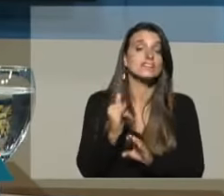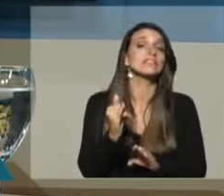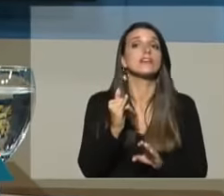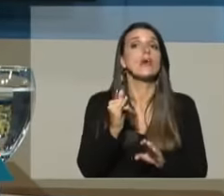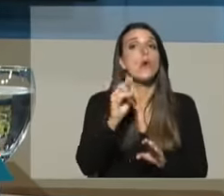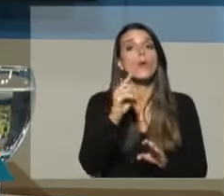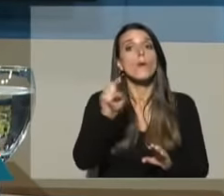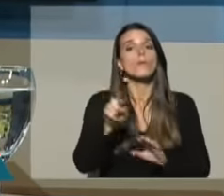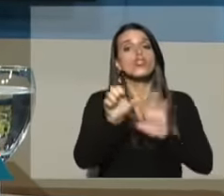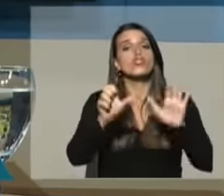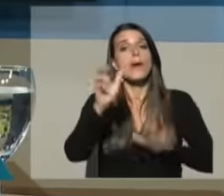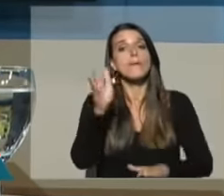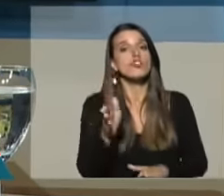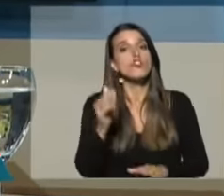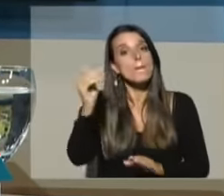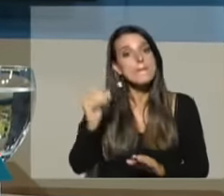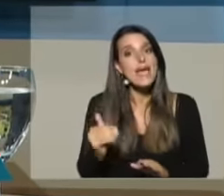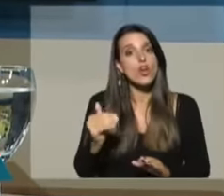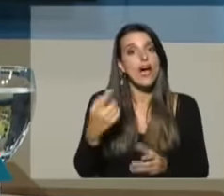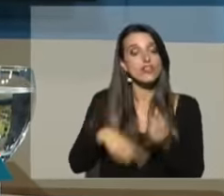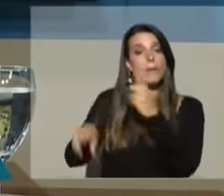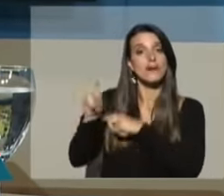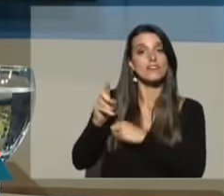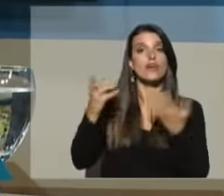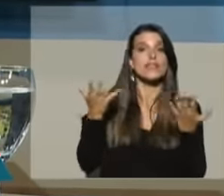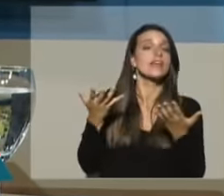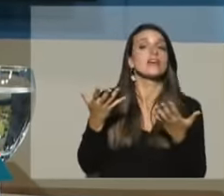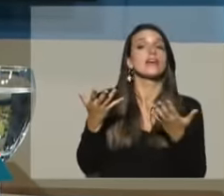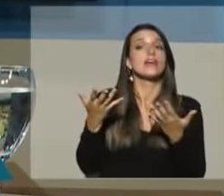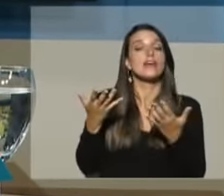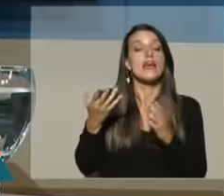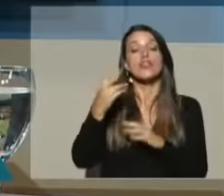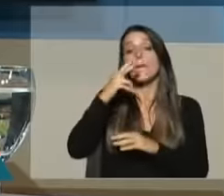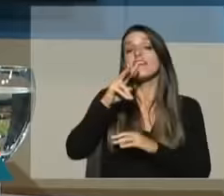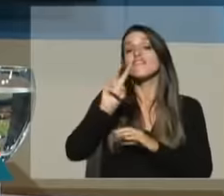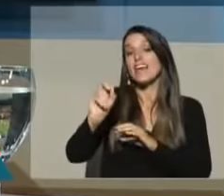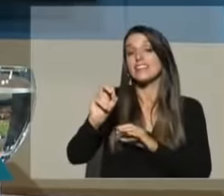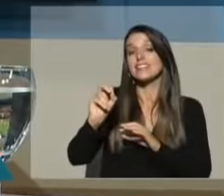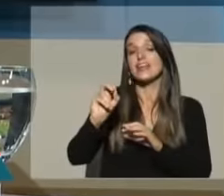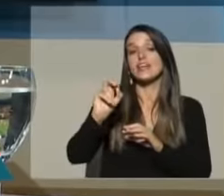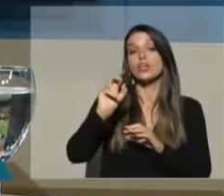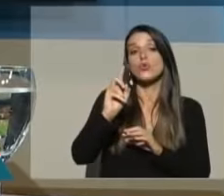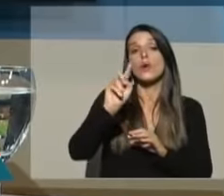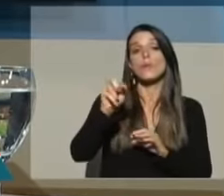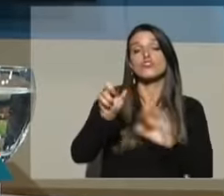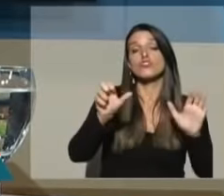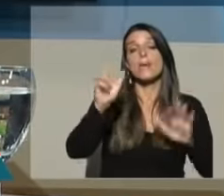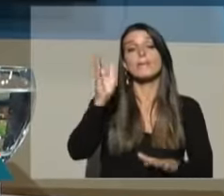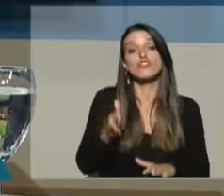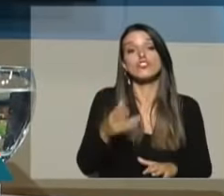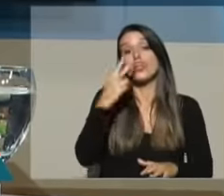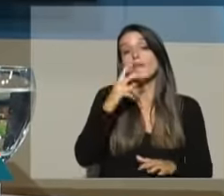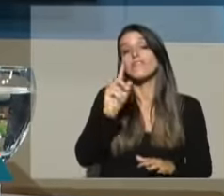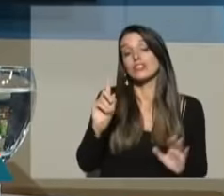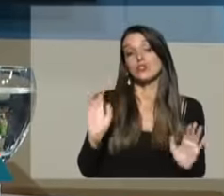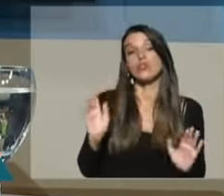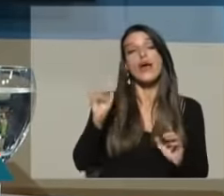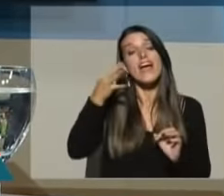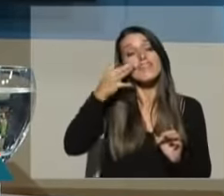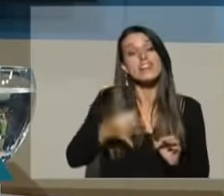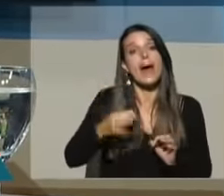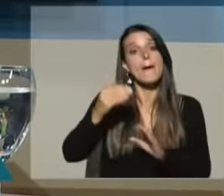.6% el año pasado y en el 2020, y 1.6% en el 2021.